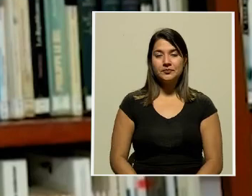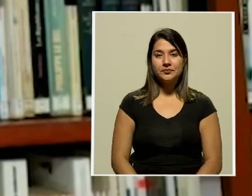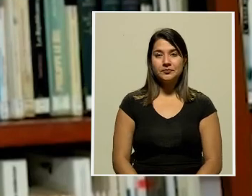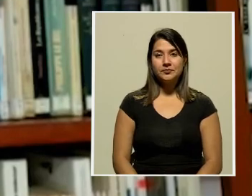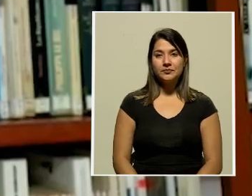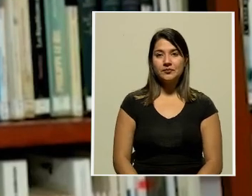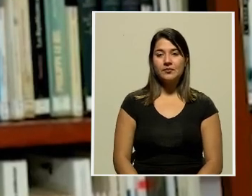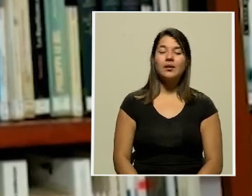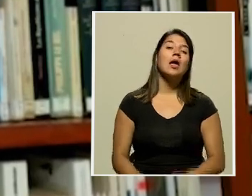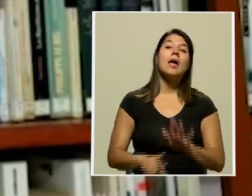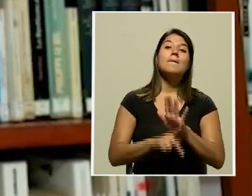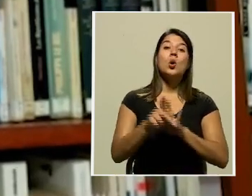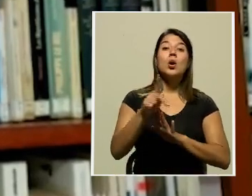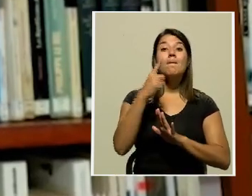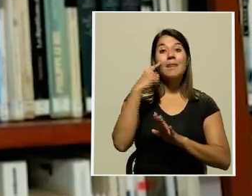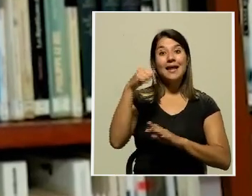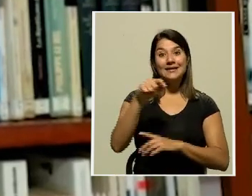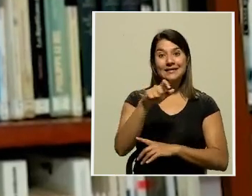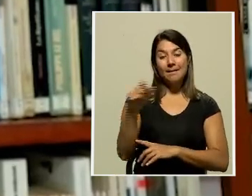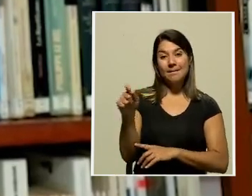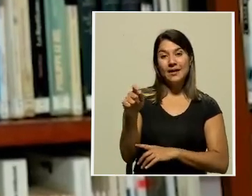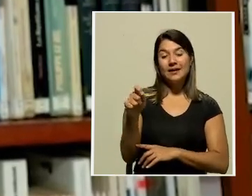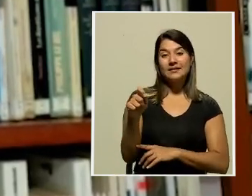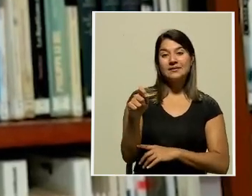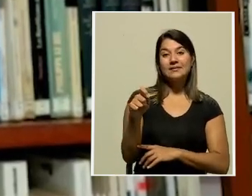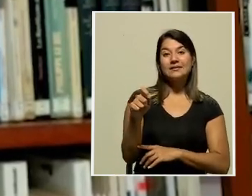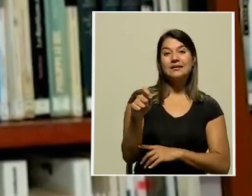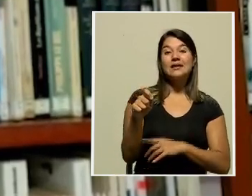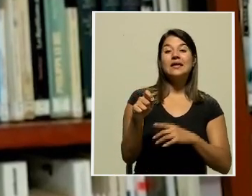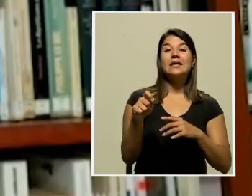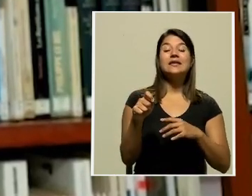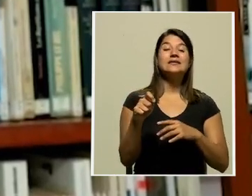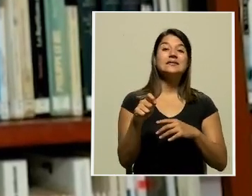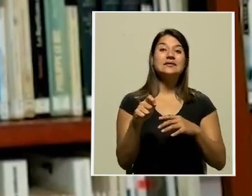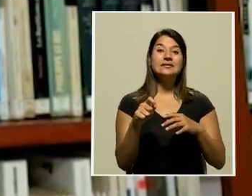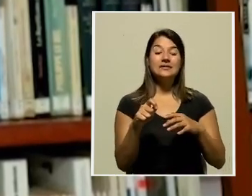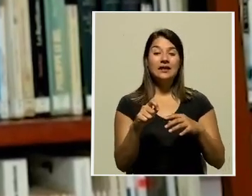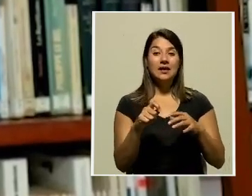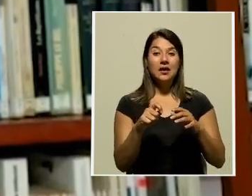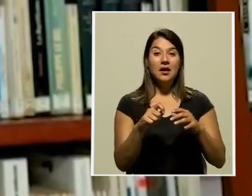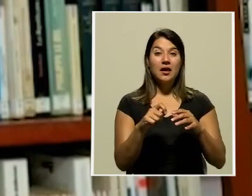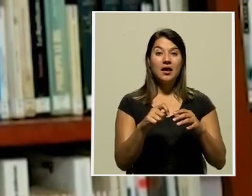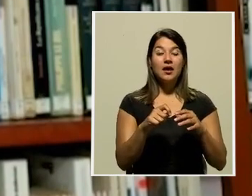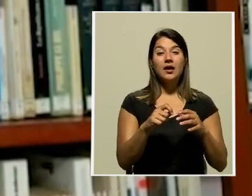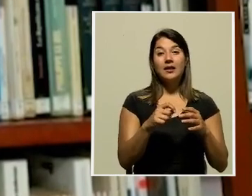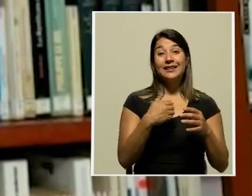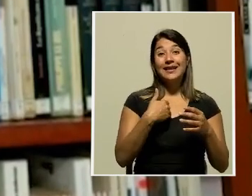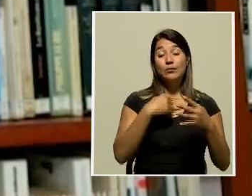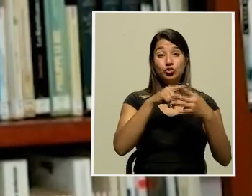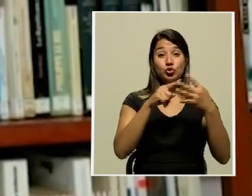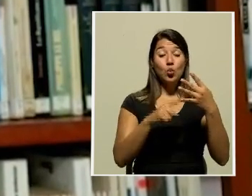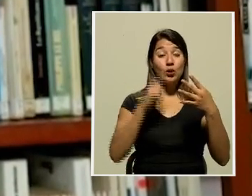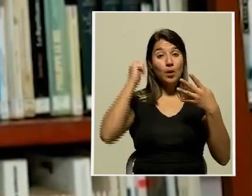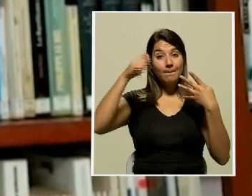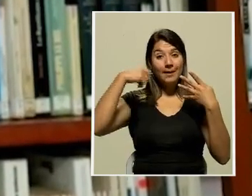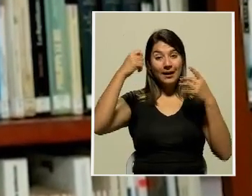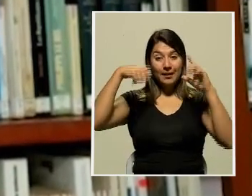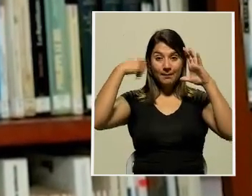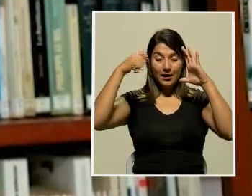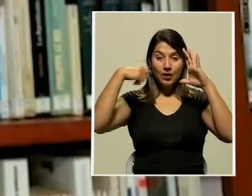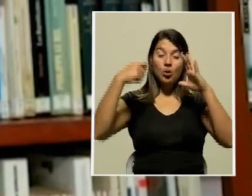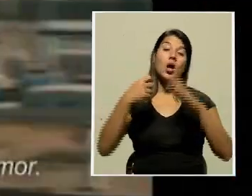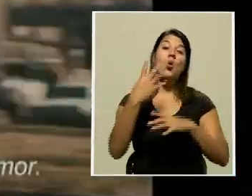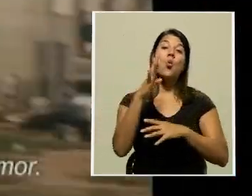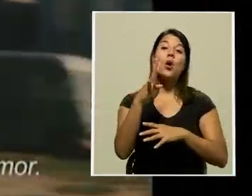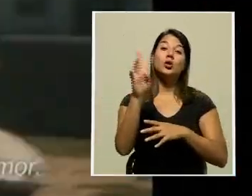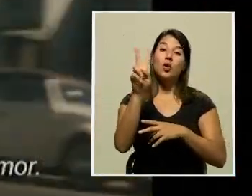El programa para este mes es cine y activismo. La posibilidad de un cambio son cuatro películas estos cuatro viernes de